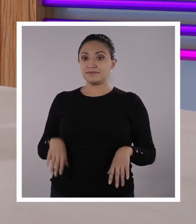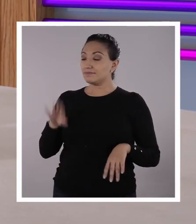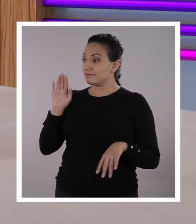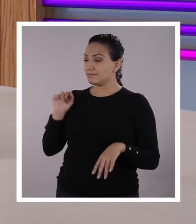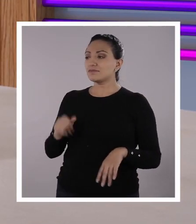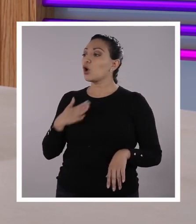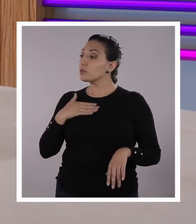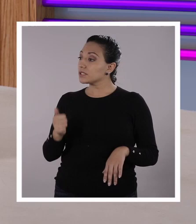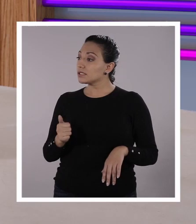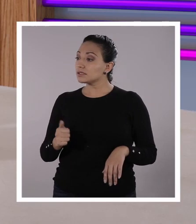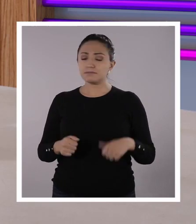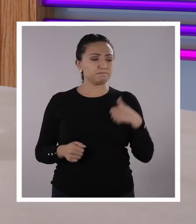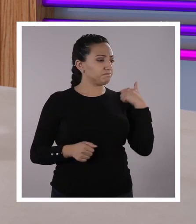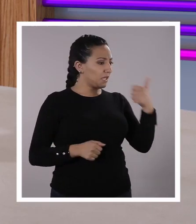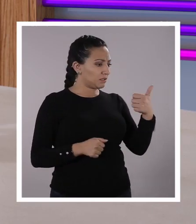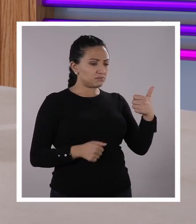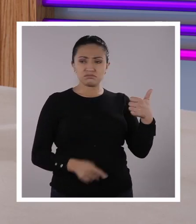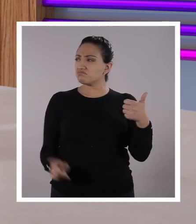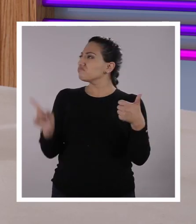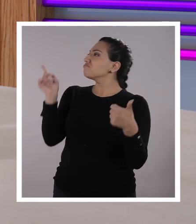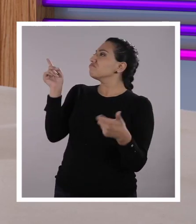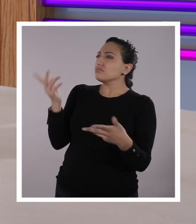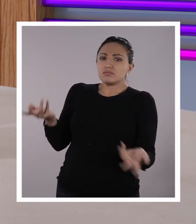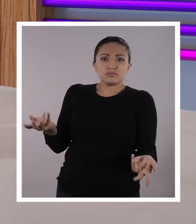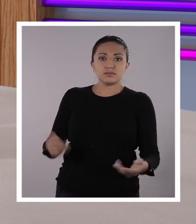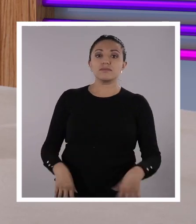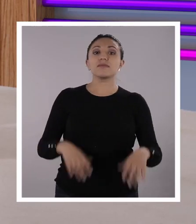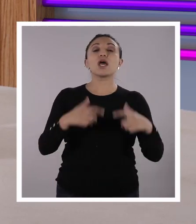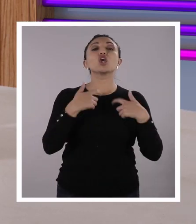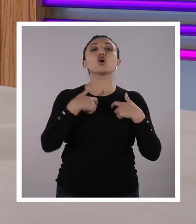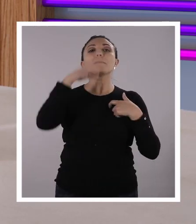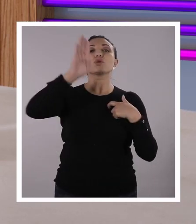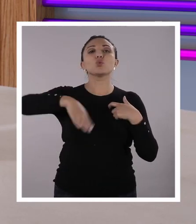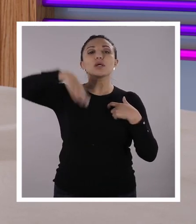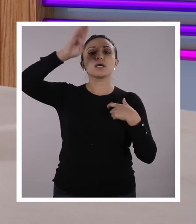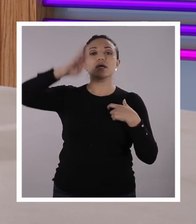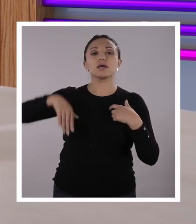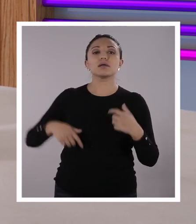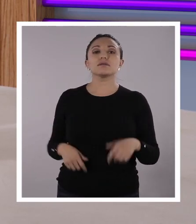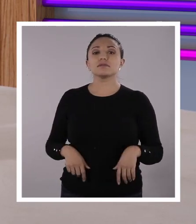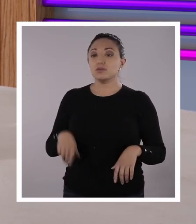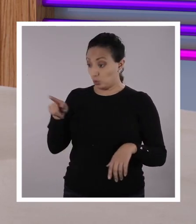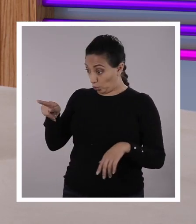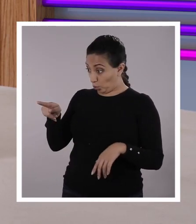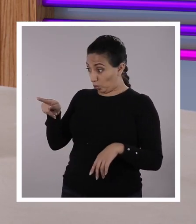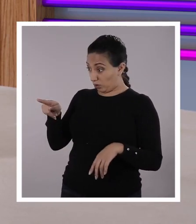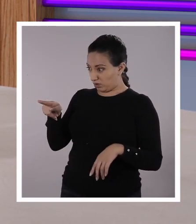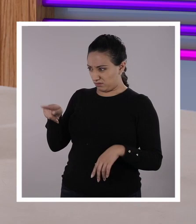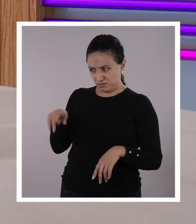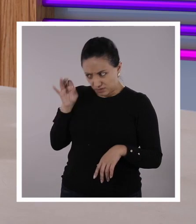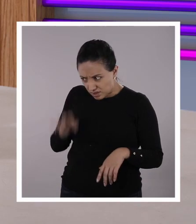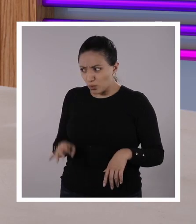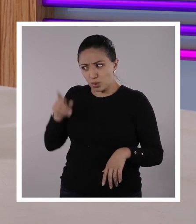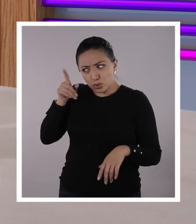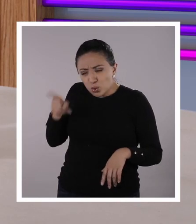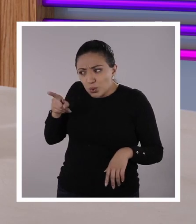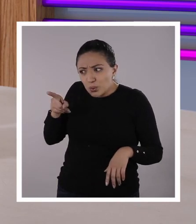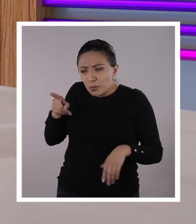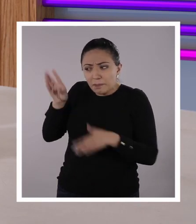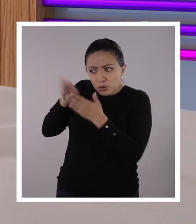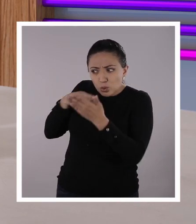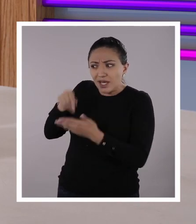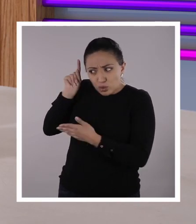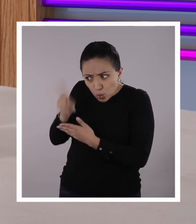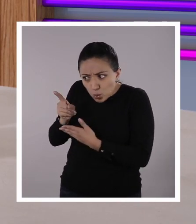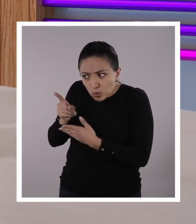Hola, profe. ¿Cómo estás? Muy bien. ¿Y esto? Es un cuadro que pinte. Ah, ¿tú pintaste? Sí. ¿Tú estás seguro que tú pintaste